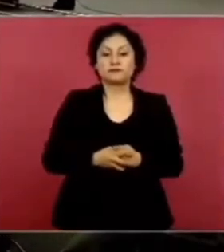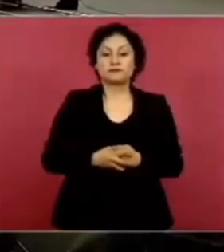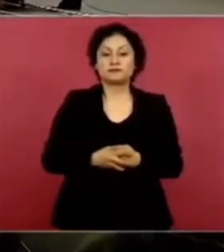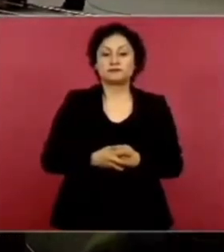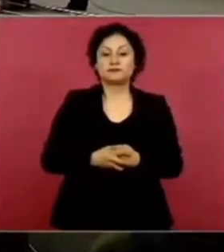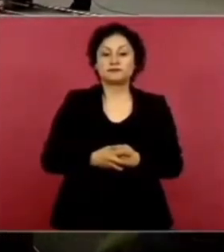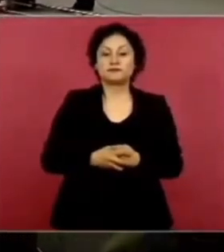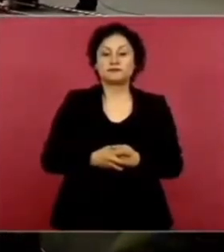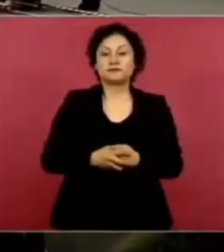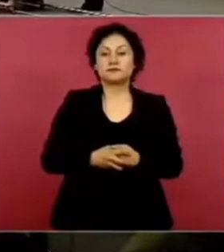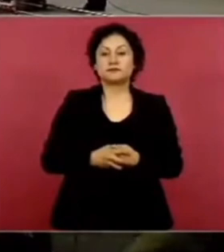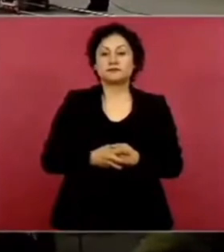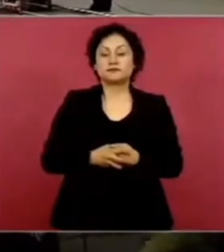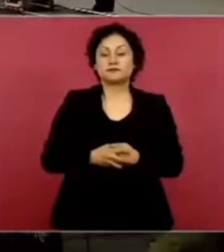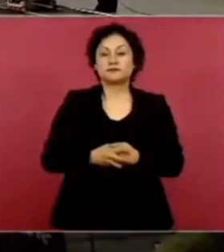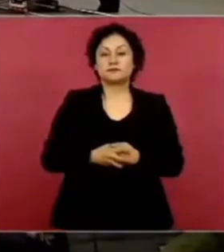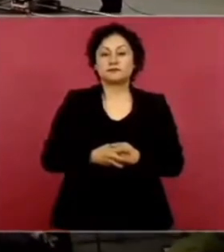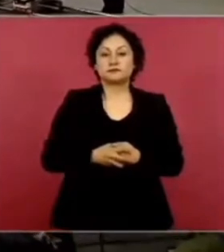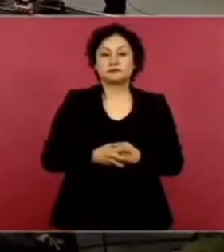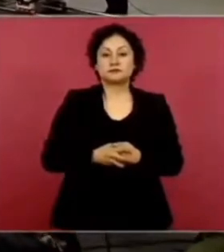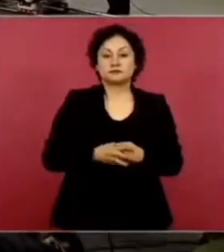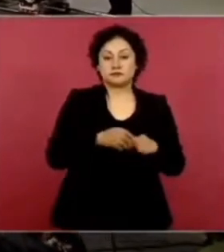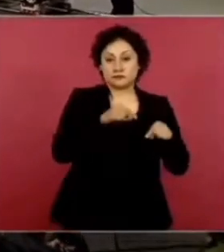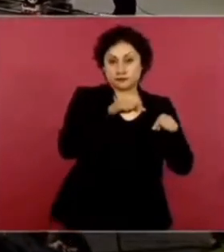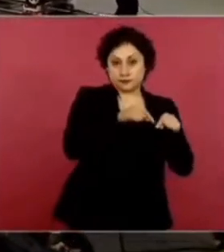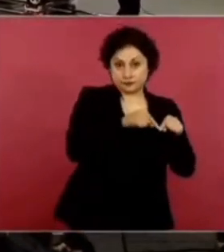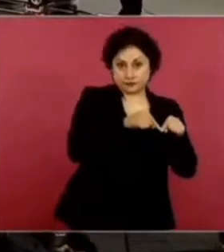De aquí, el viernes.